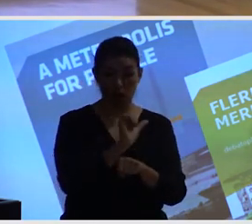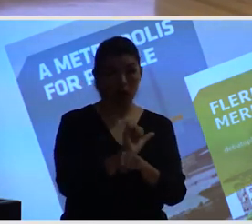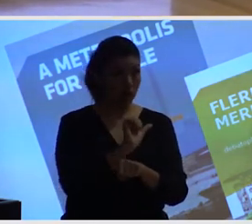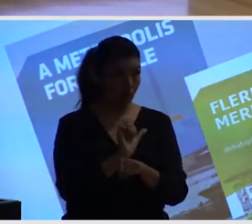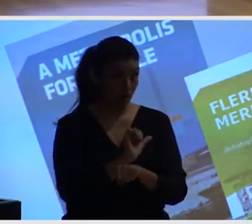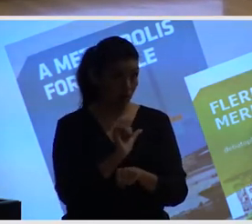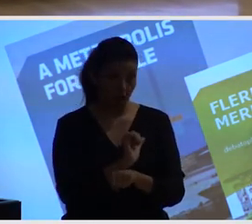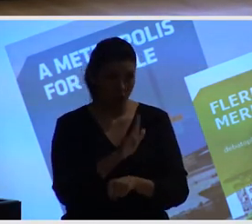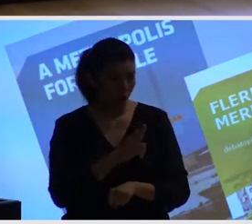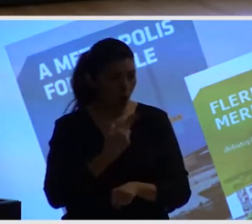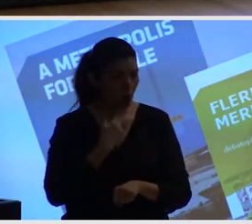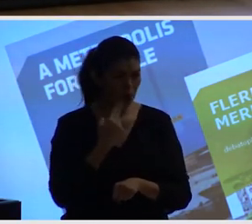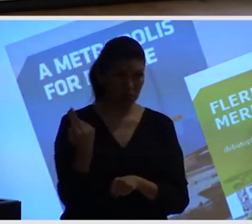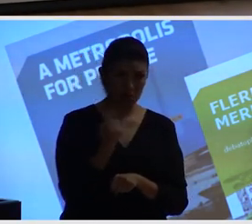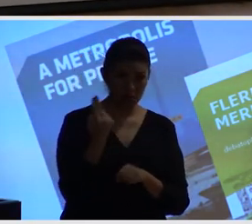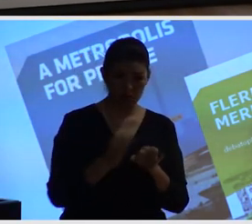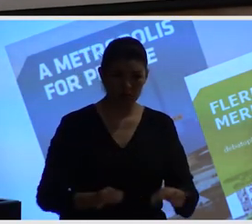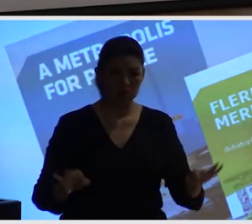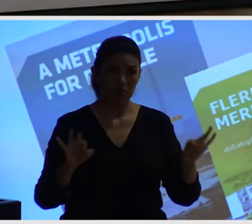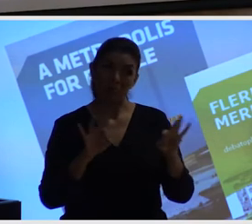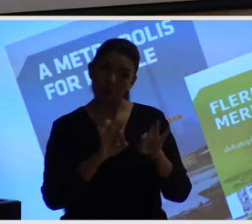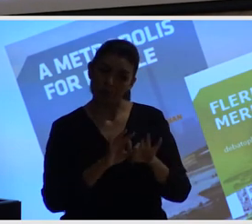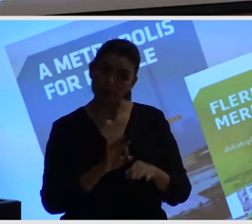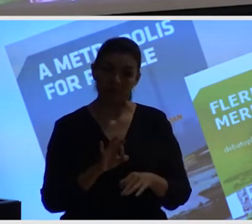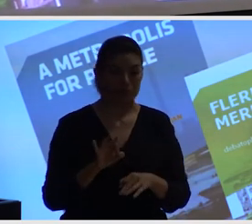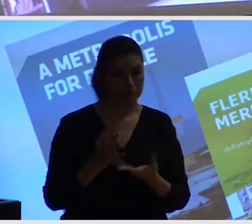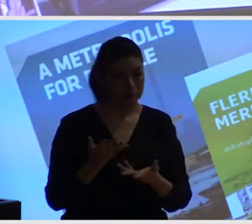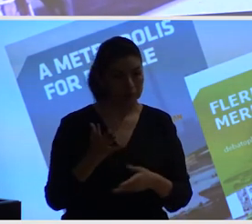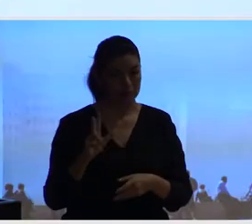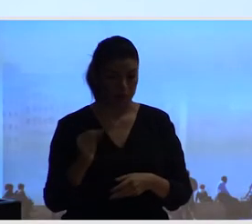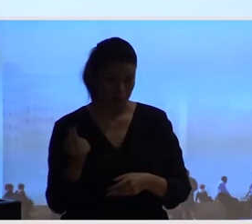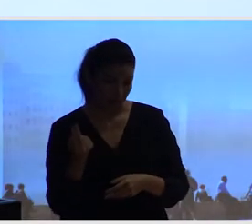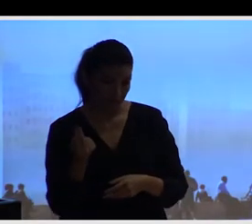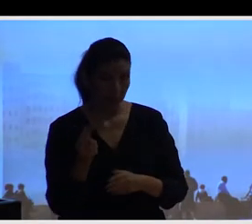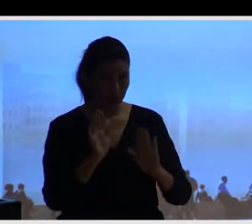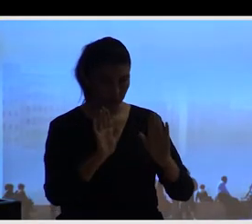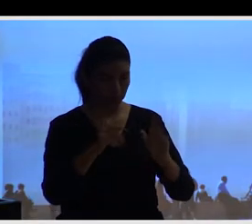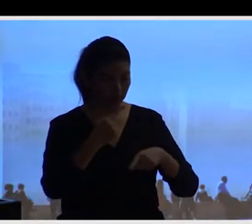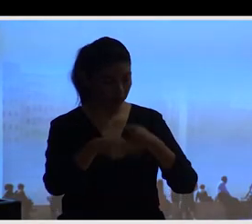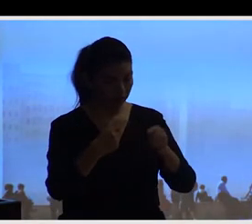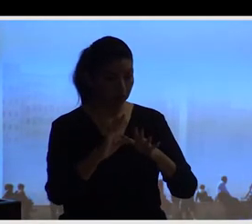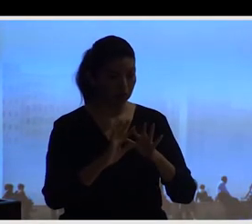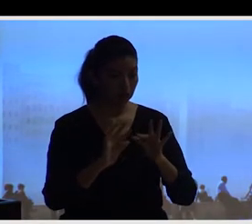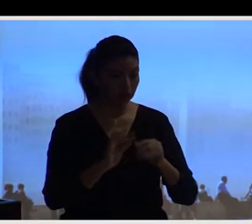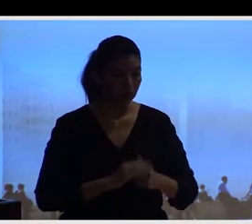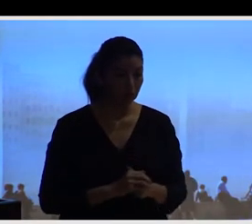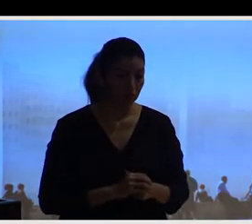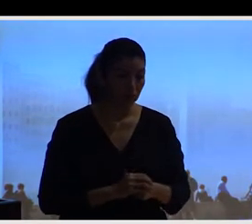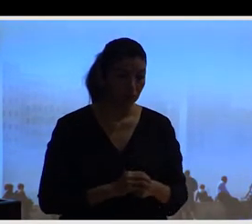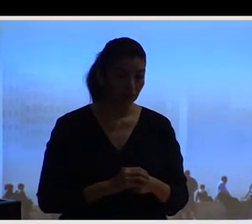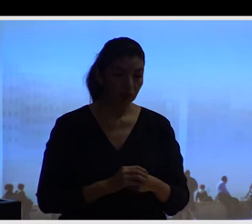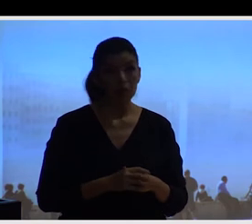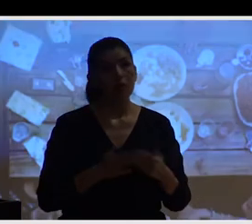como uno se imaginaría. Hablaré un poquito más de esto en un minuto. Bueno, más libros, más